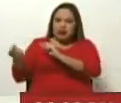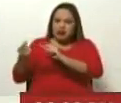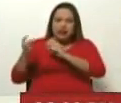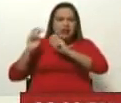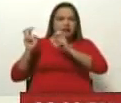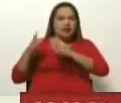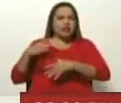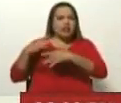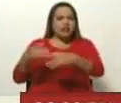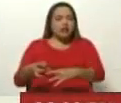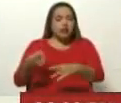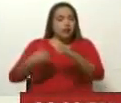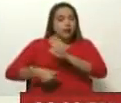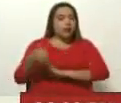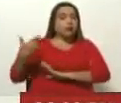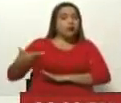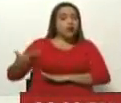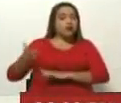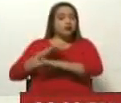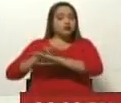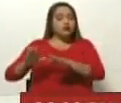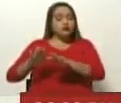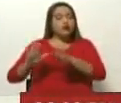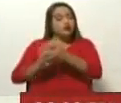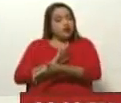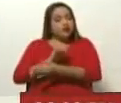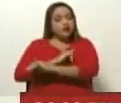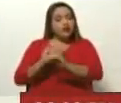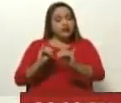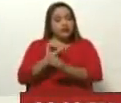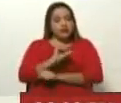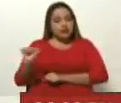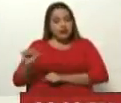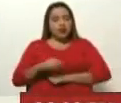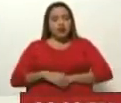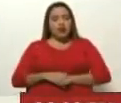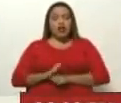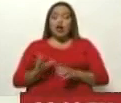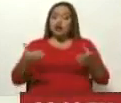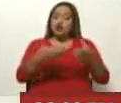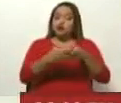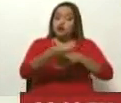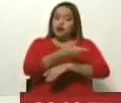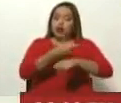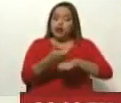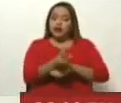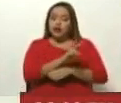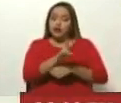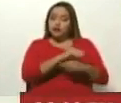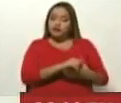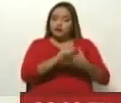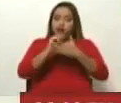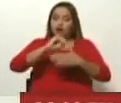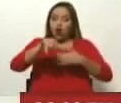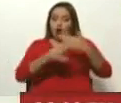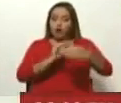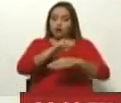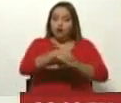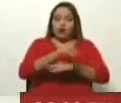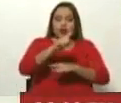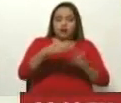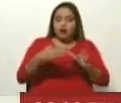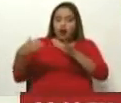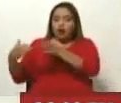ocurrido el fin de semana. El fin de semana en México, tanto la delegación del gobierno venezolano, encabezada por Jorge Rodríguez, así como lo de la